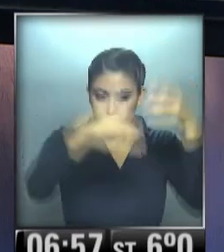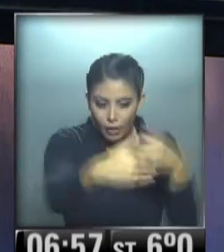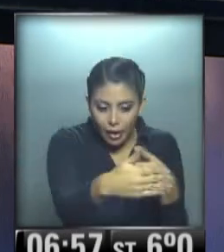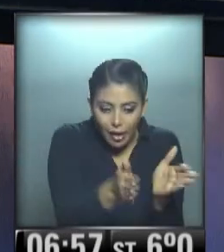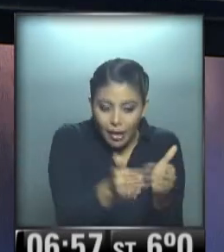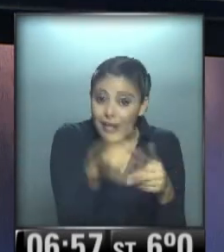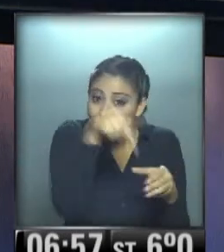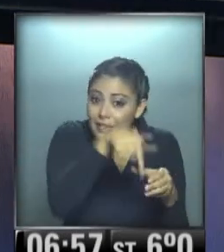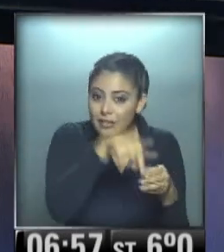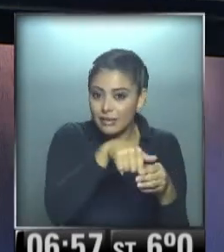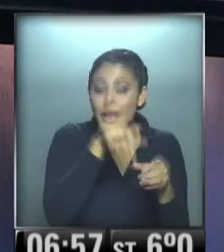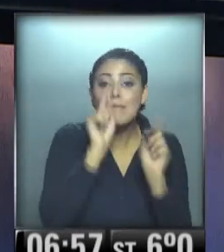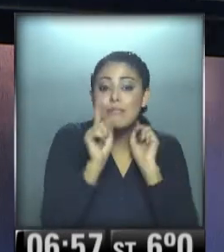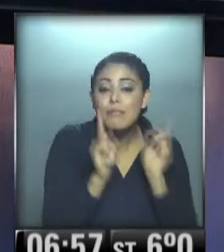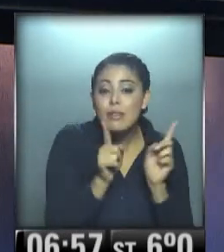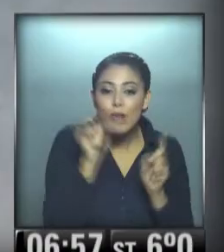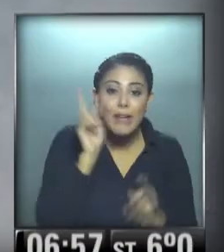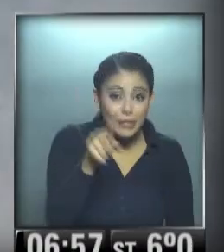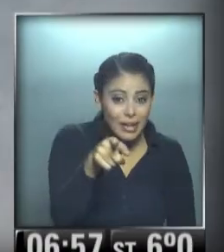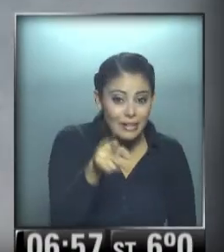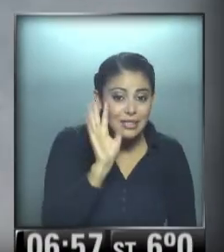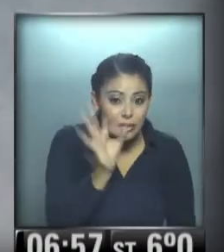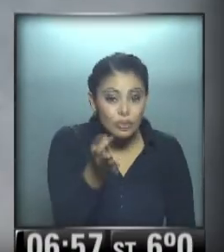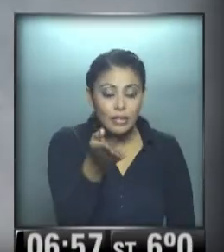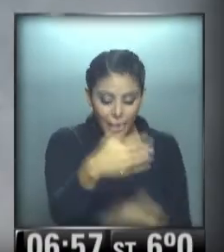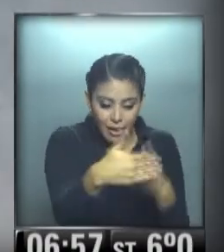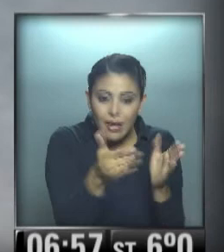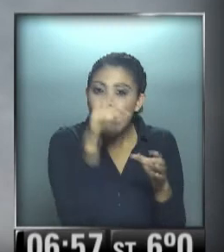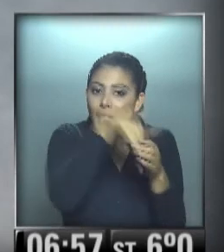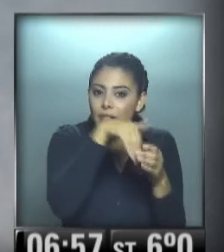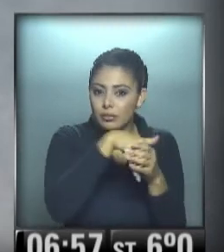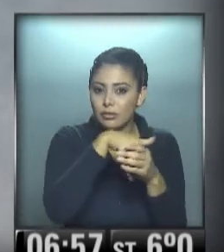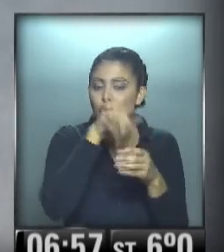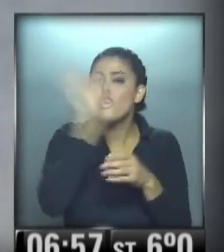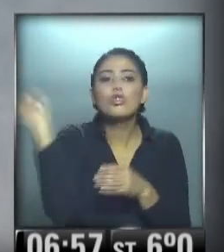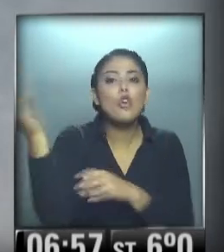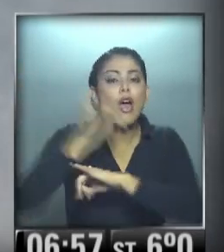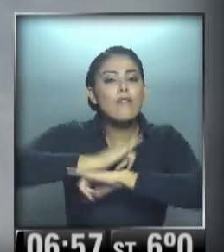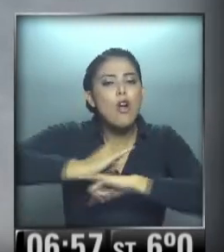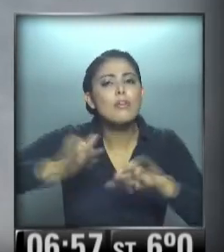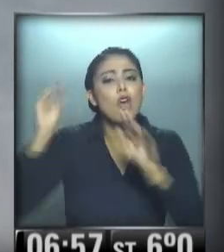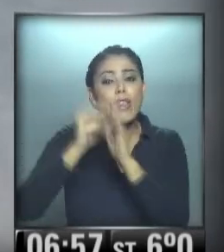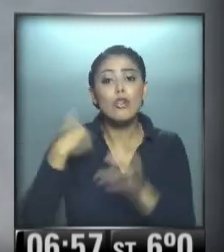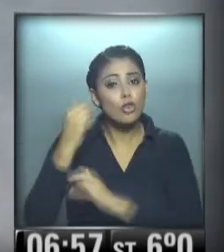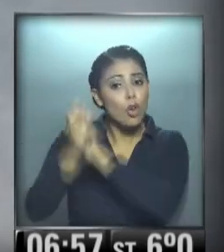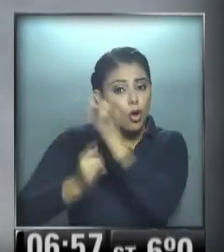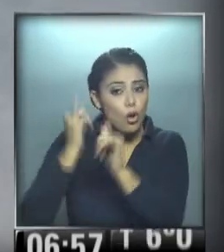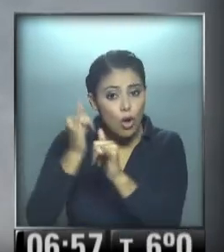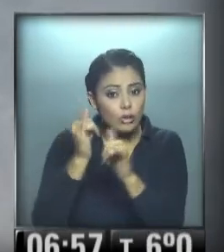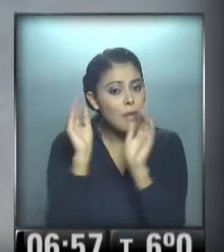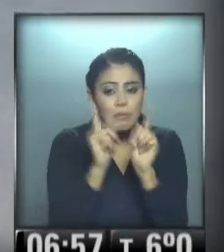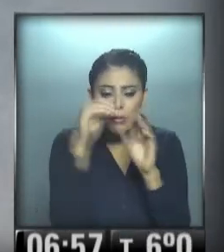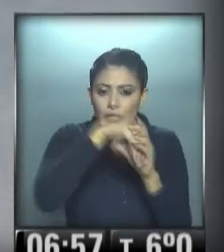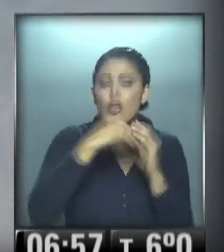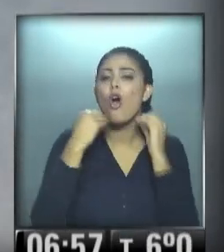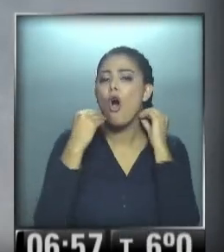a este aparatito. Y ese aparatito que ve allí es el aparatito que nos transmite todos los datos que les contaba. La